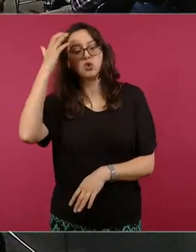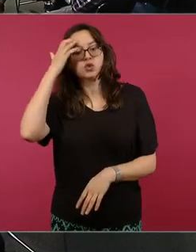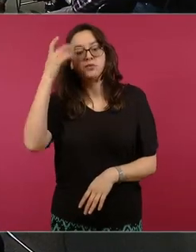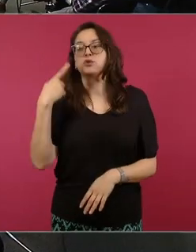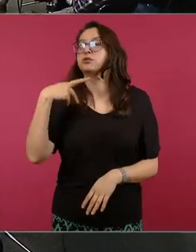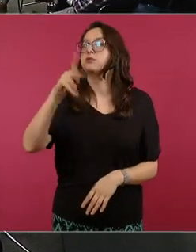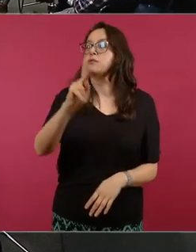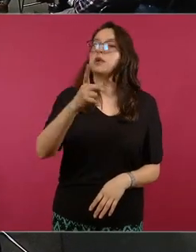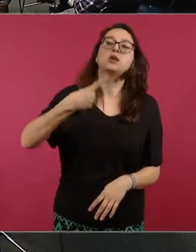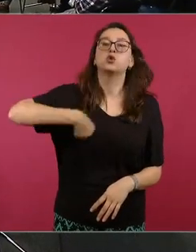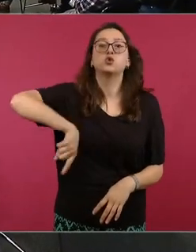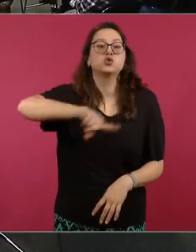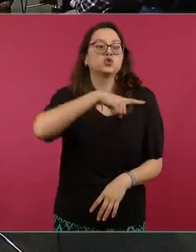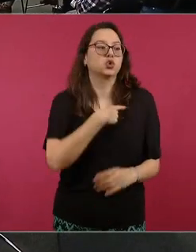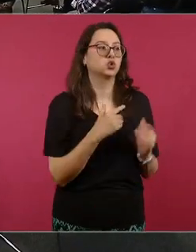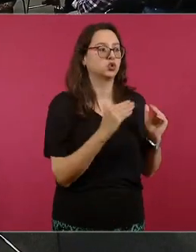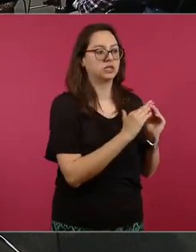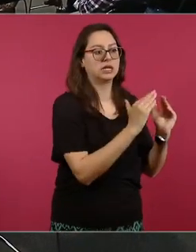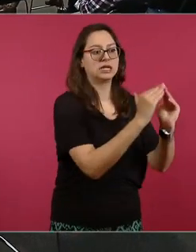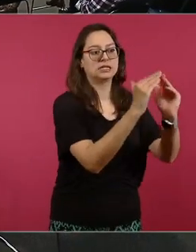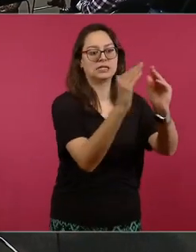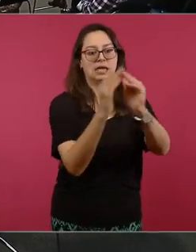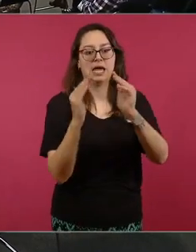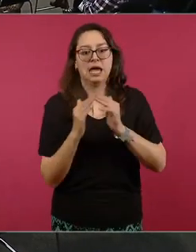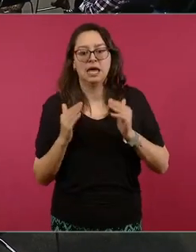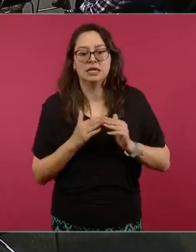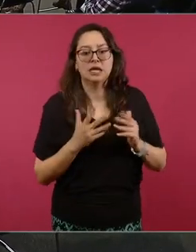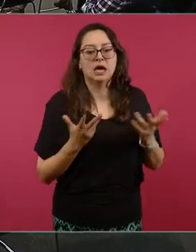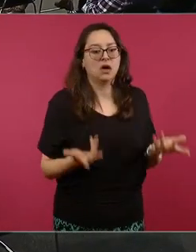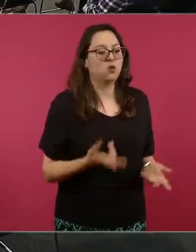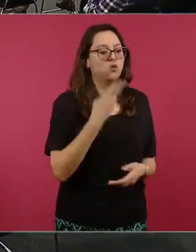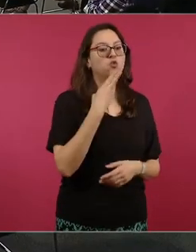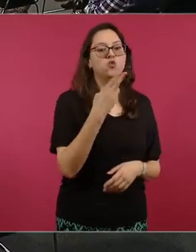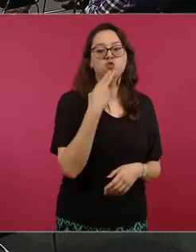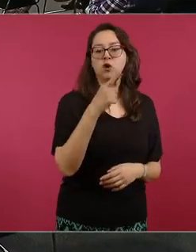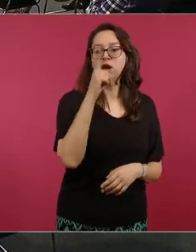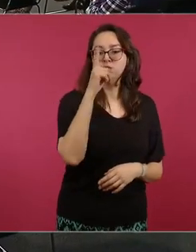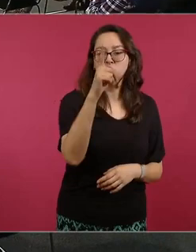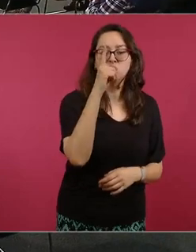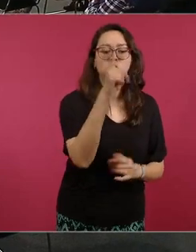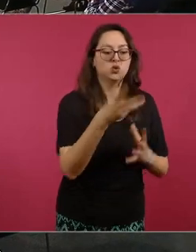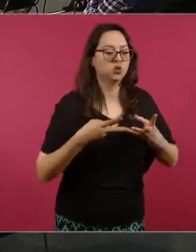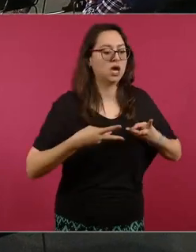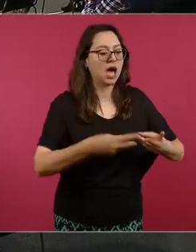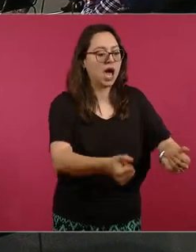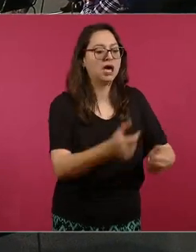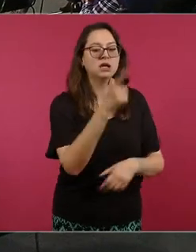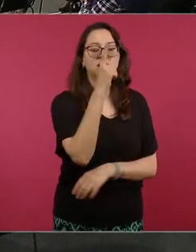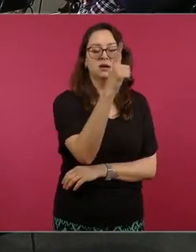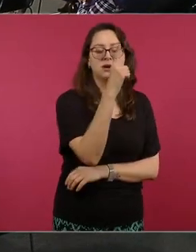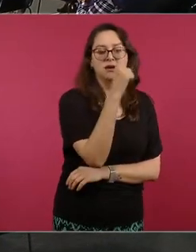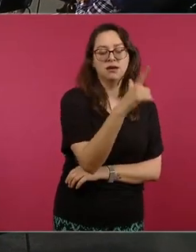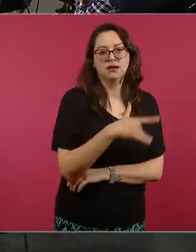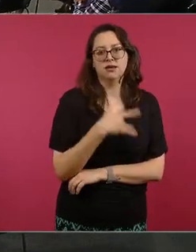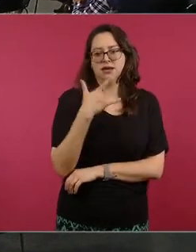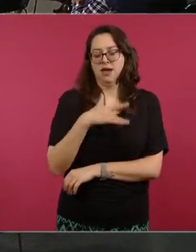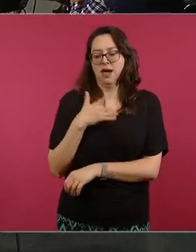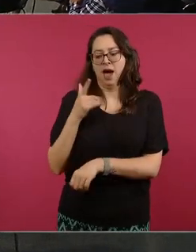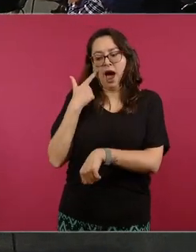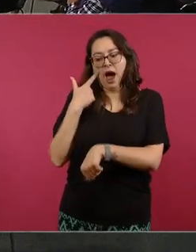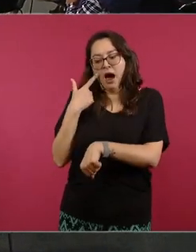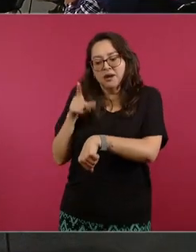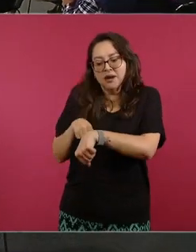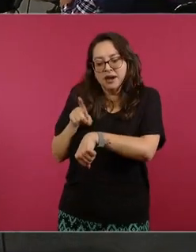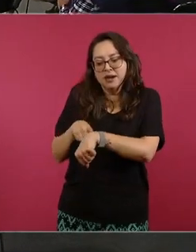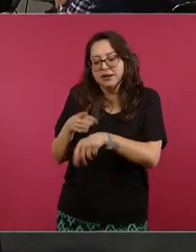energía eléctrica los ciudadanos al final de cuentas que somos todos los que consumimos el flujo eléctrico pues ya estamos atentos al